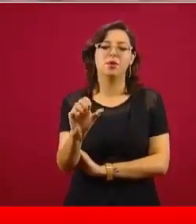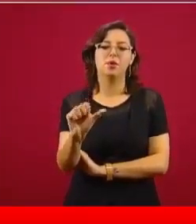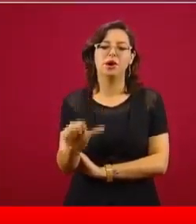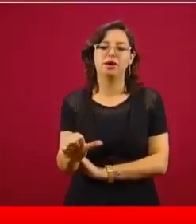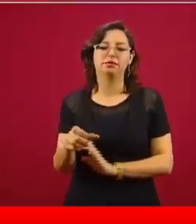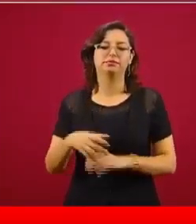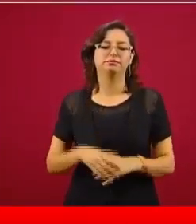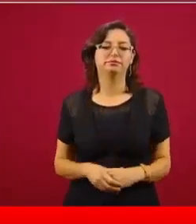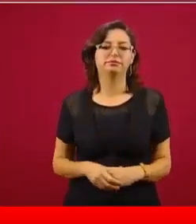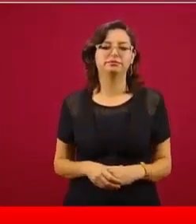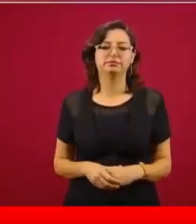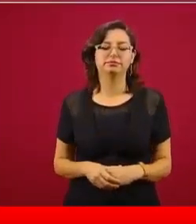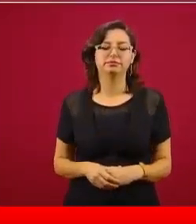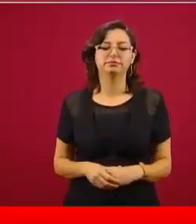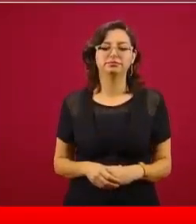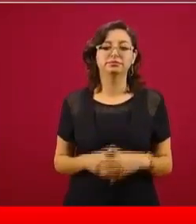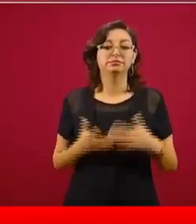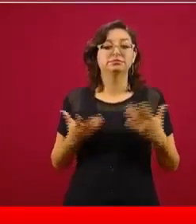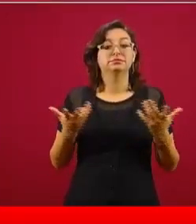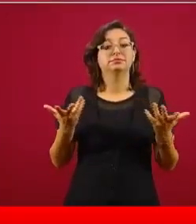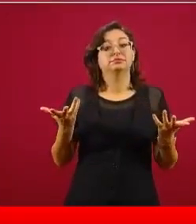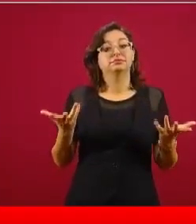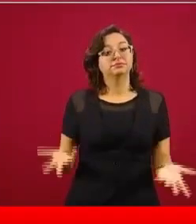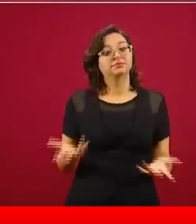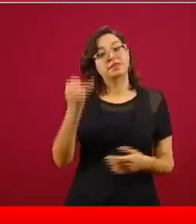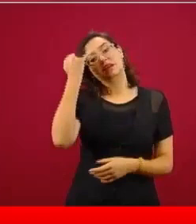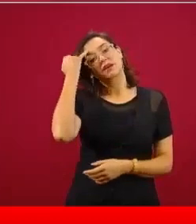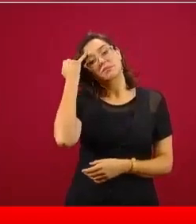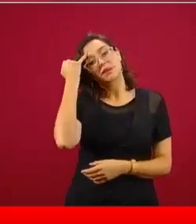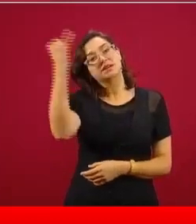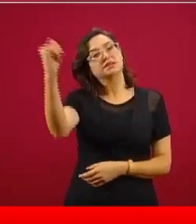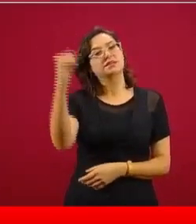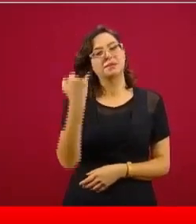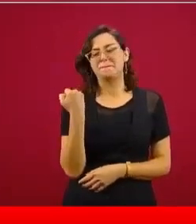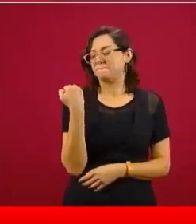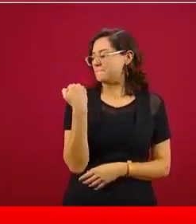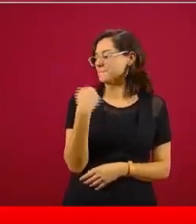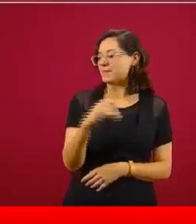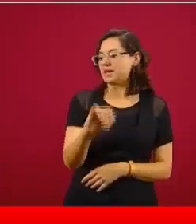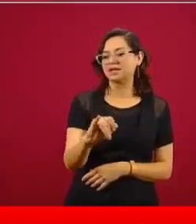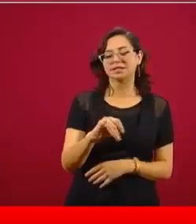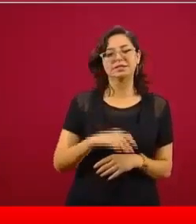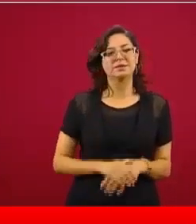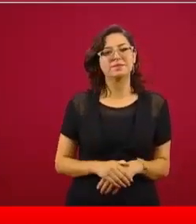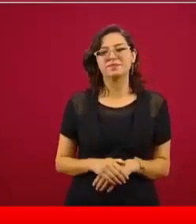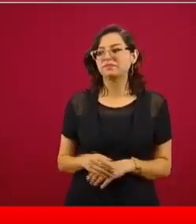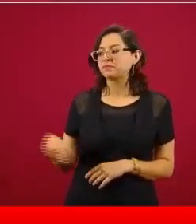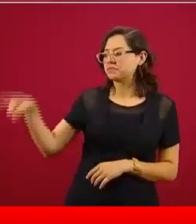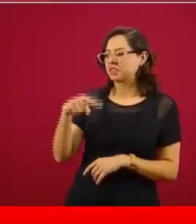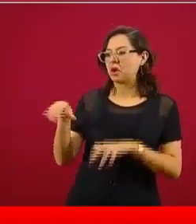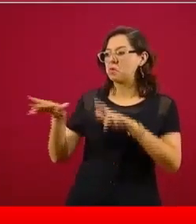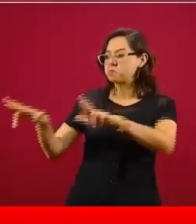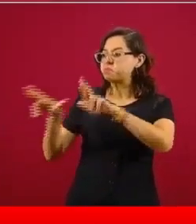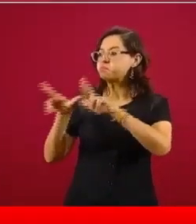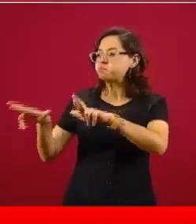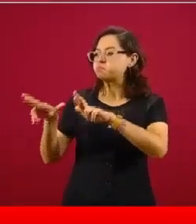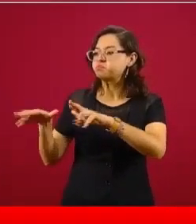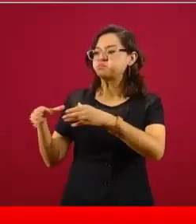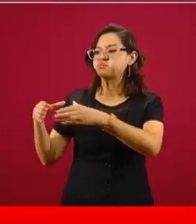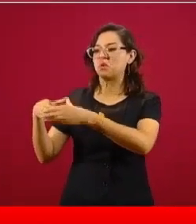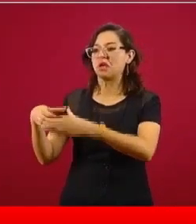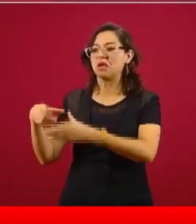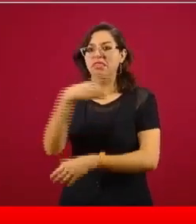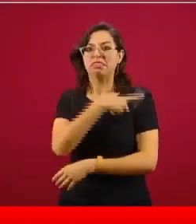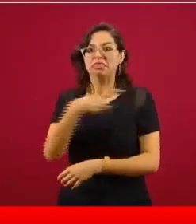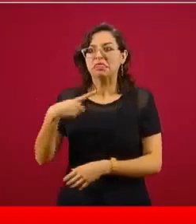llegó a la conclusión? Imagínense la inmoralidad de convertir deudas privadas de unos cuantos